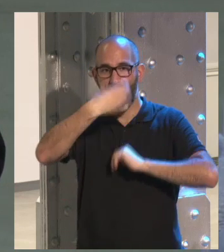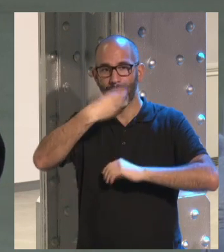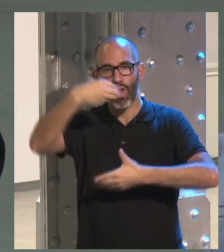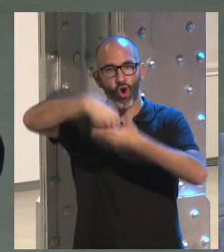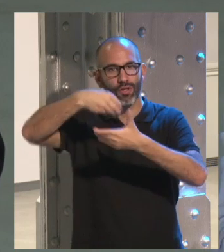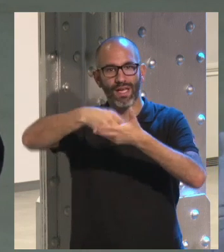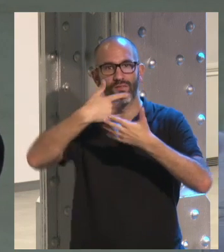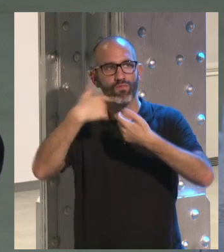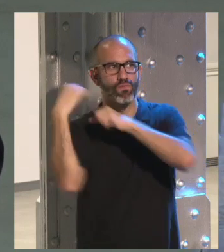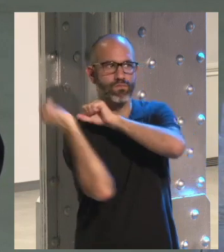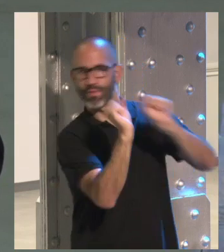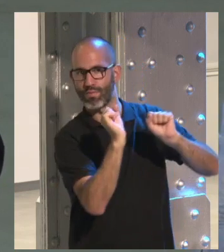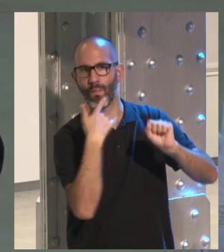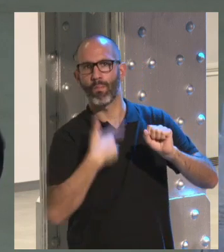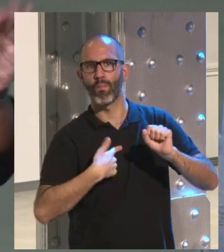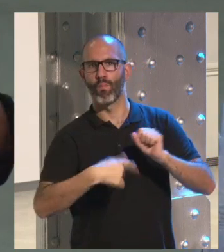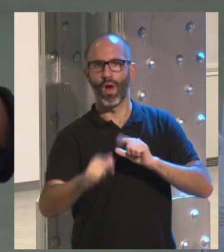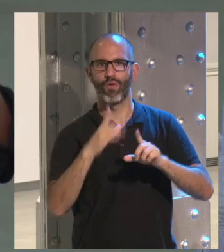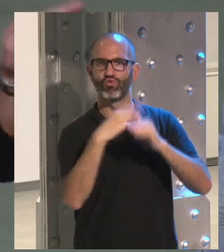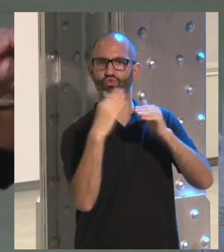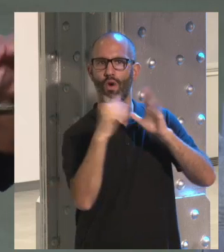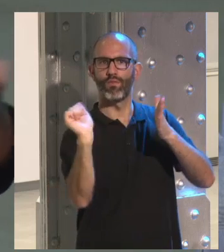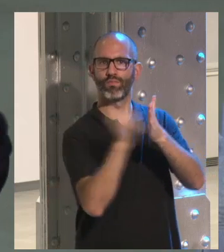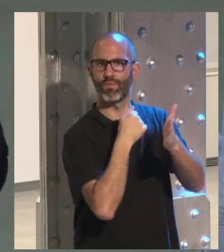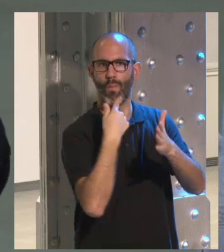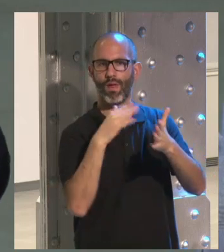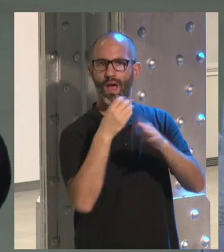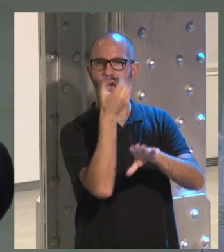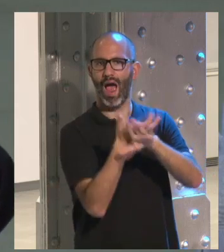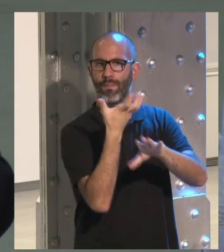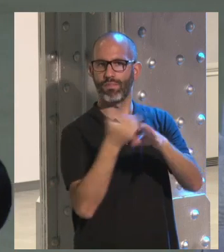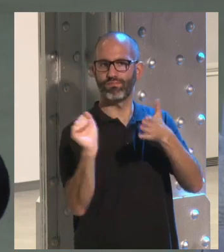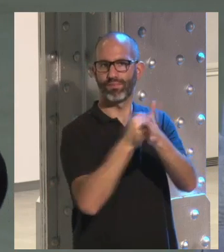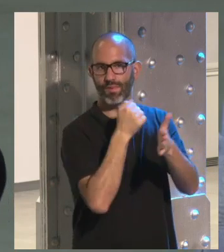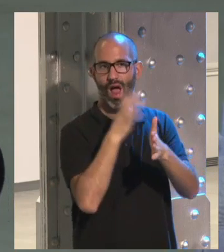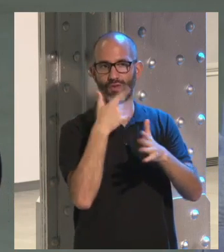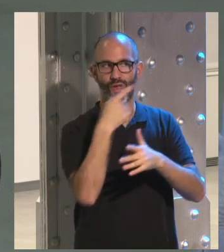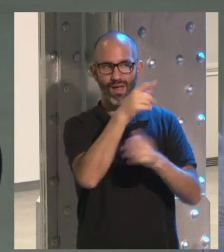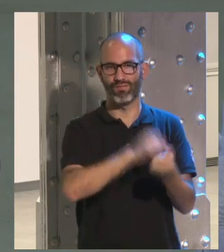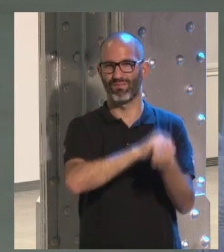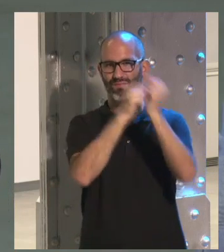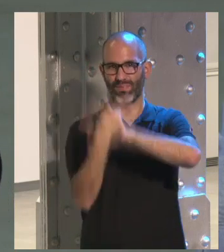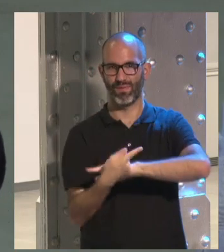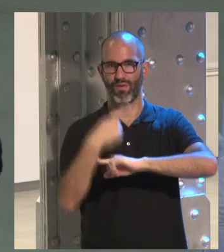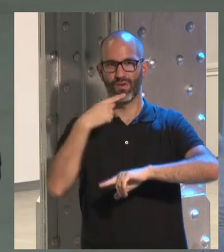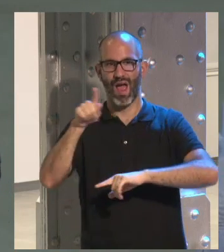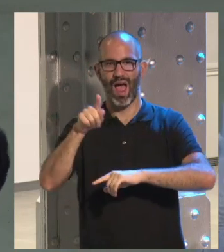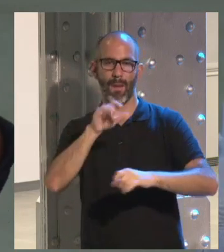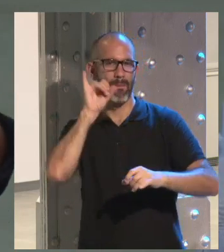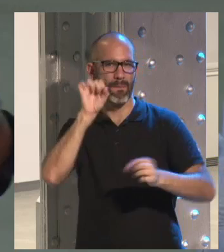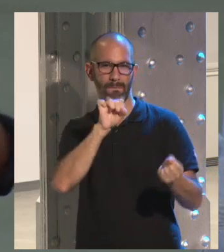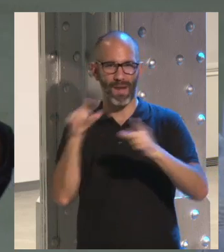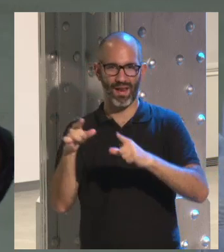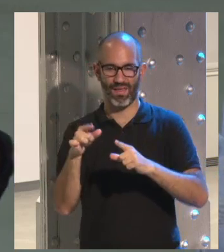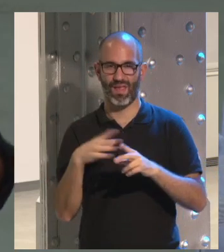acepta Apple te pueden borrar la cuenta te pueden borrar la app y pasó a una app que era parecida a Instagram en su día que subieron la